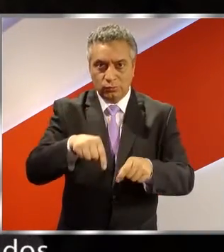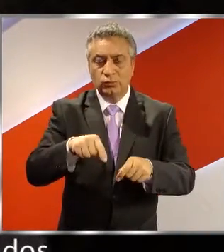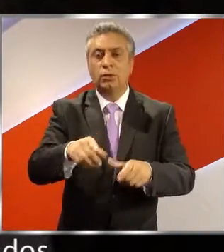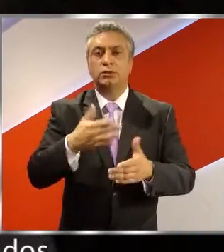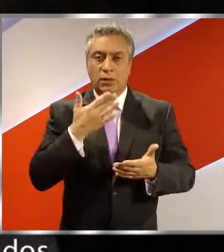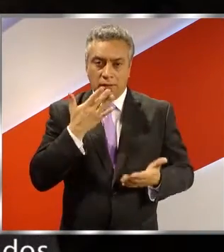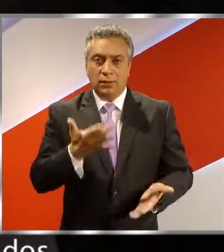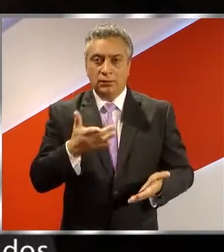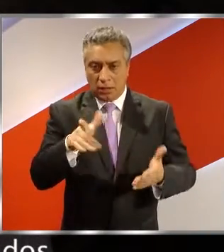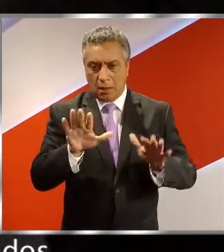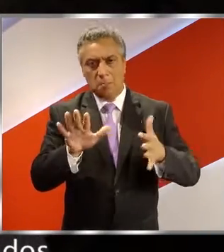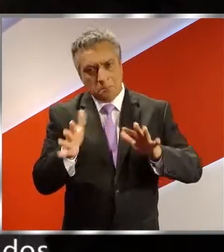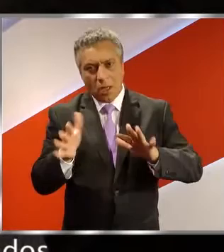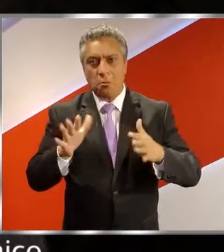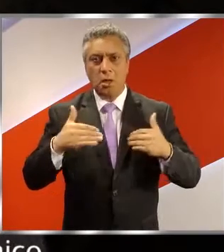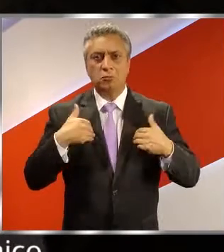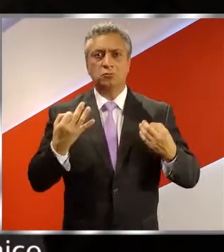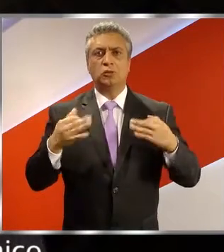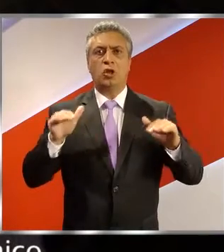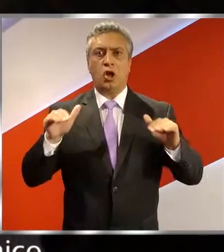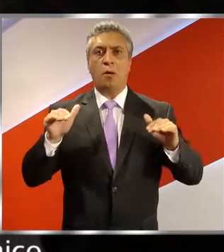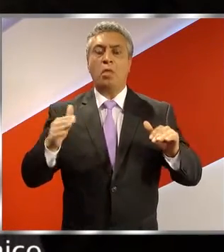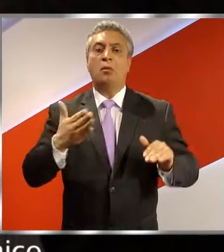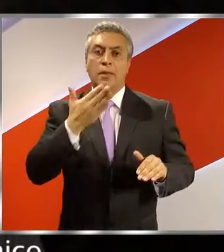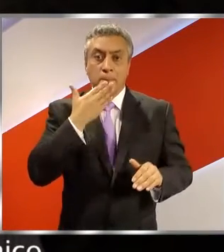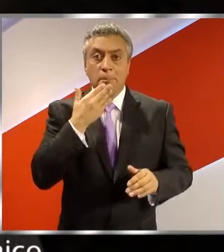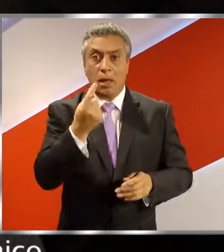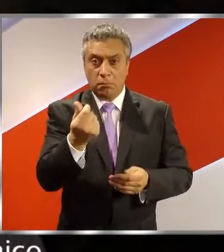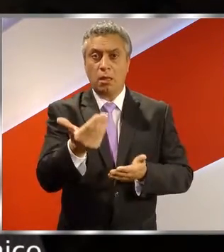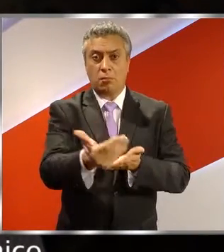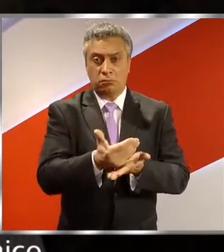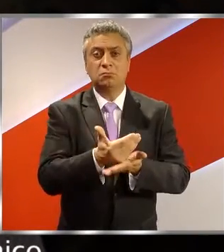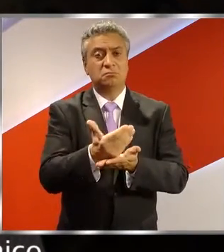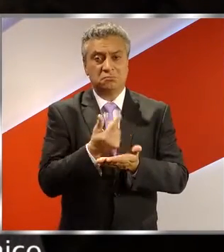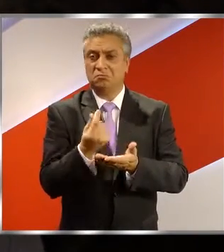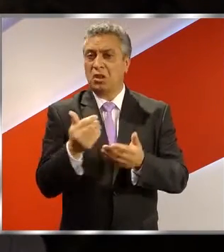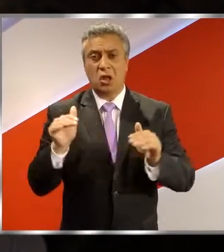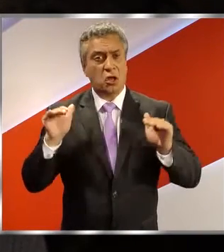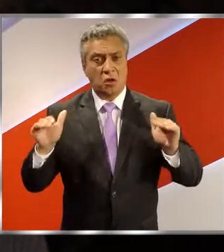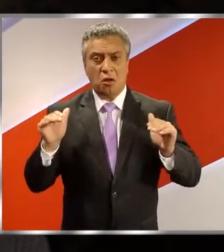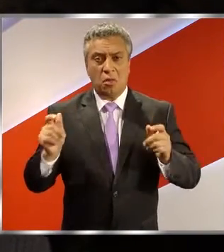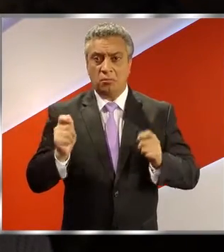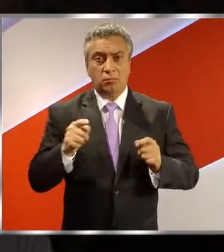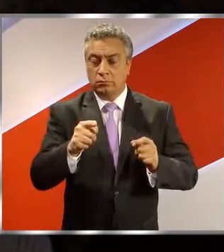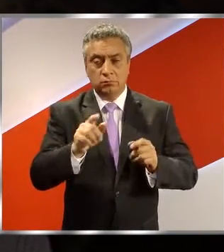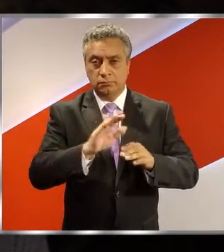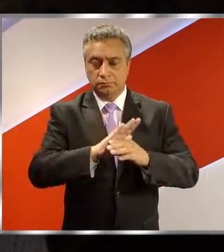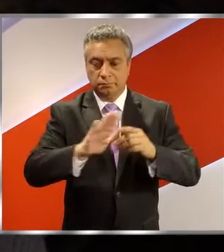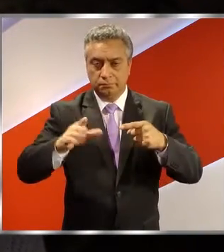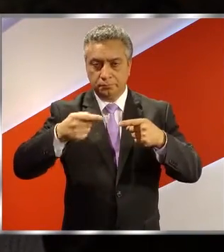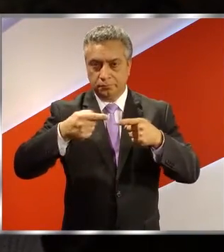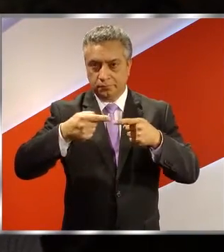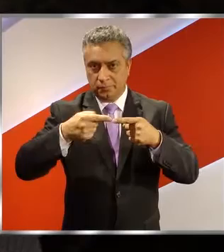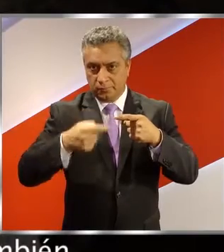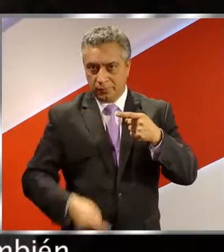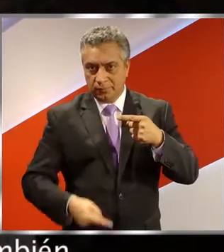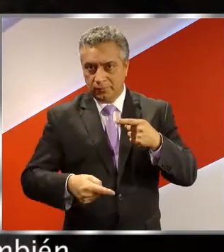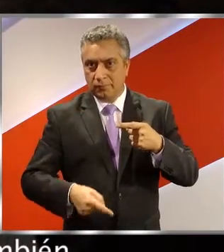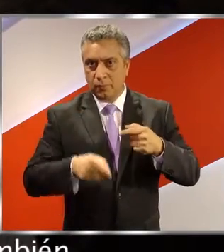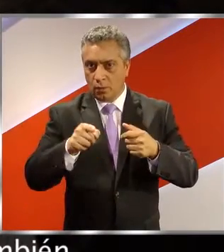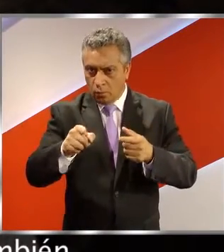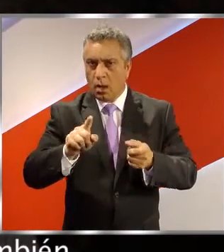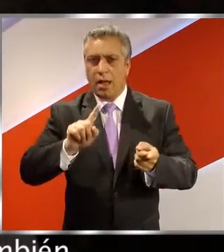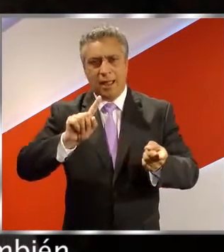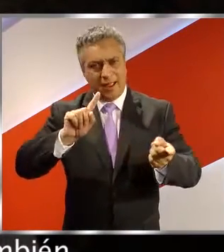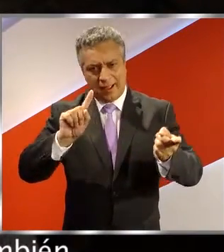más o menos acomodados, inclusive en lo económico, eso se cayó, y